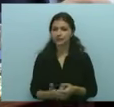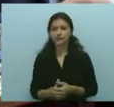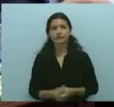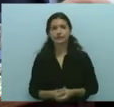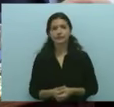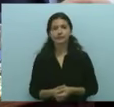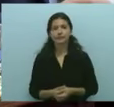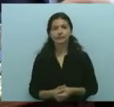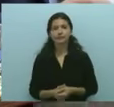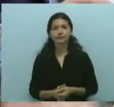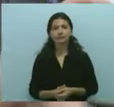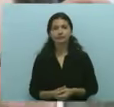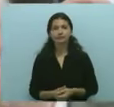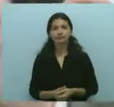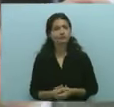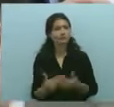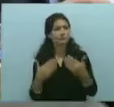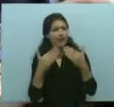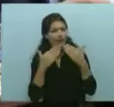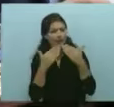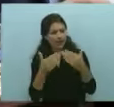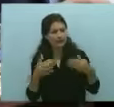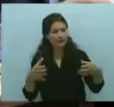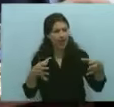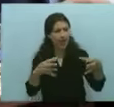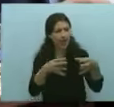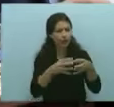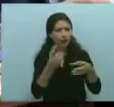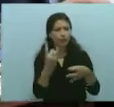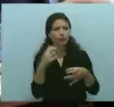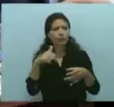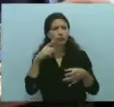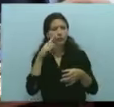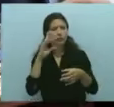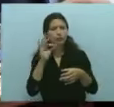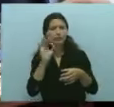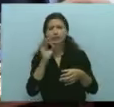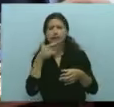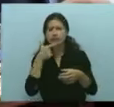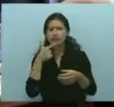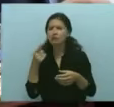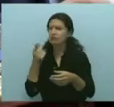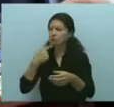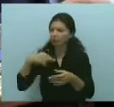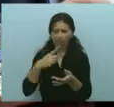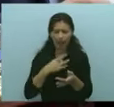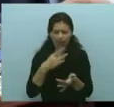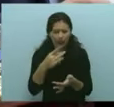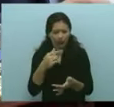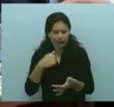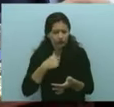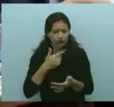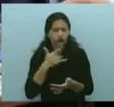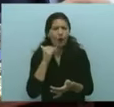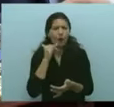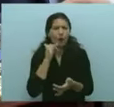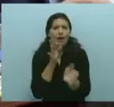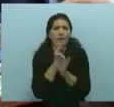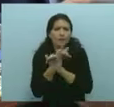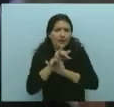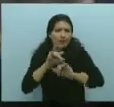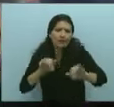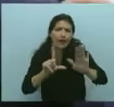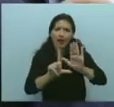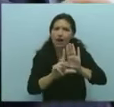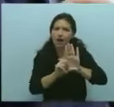agradecer al Interbloque Unidos que me ha encomendado esta tarea de ser el miembro informante de una ley tan importante para